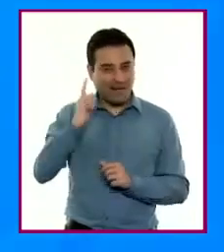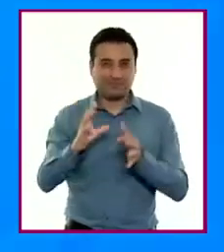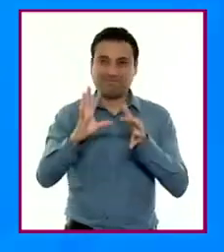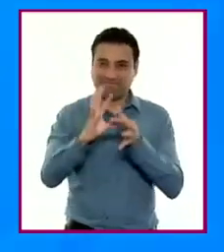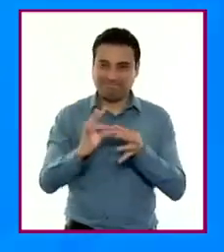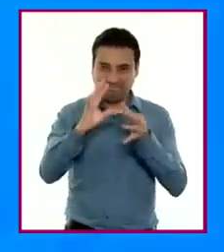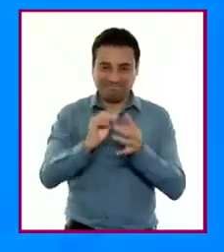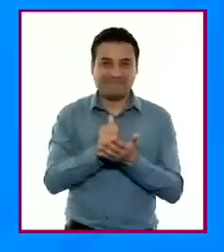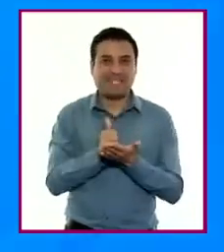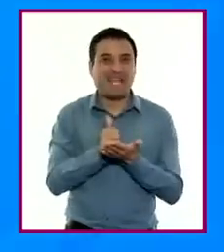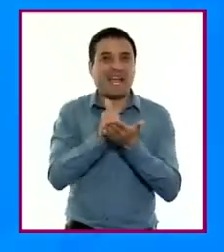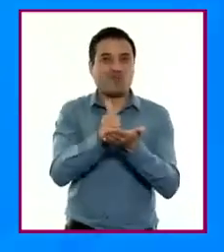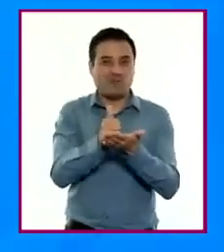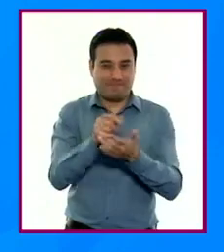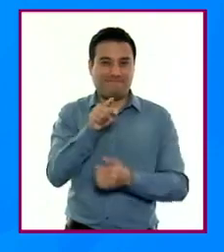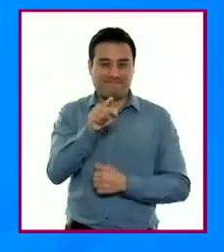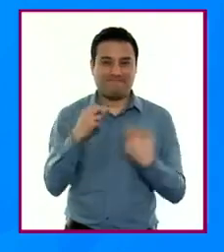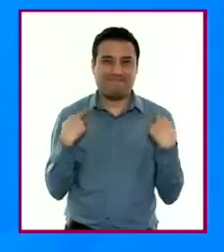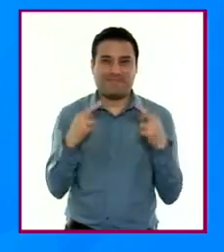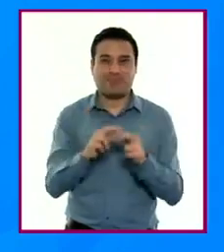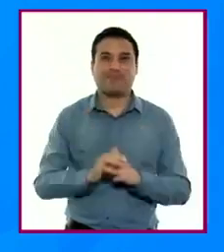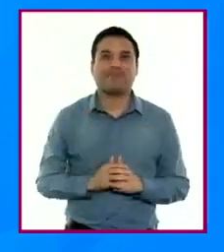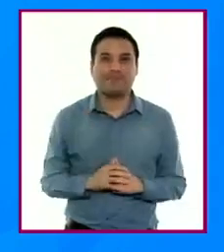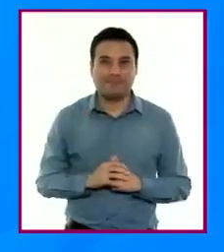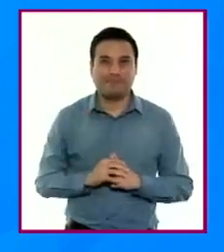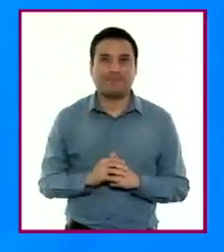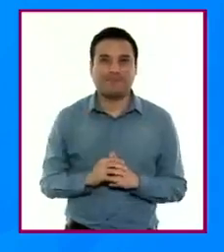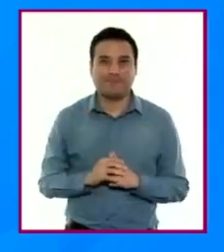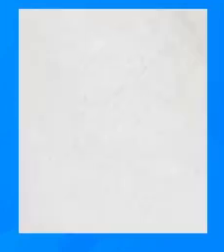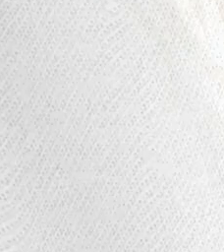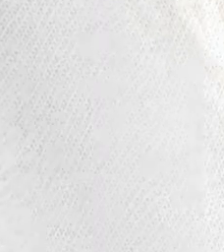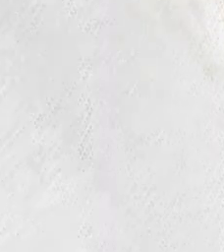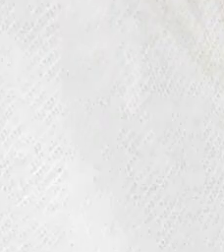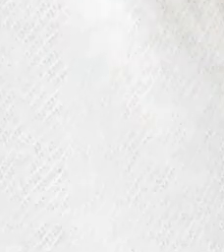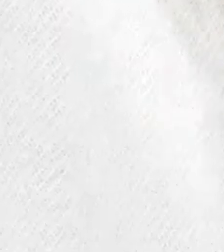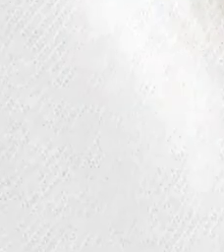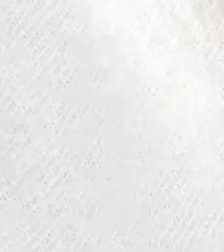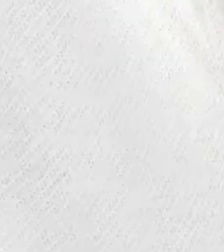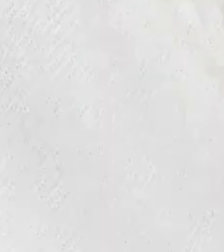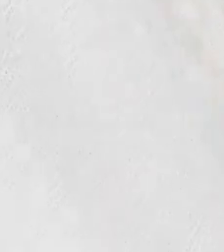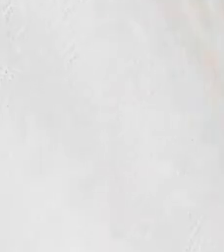Esperamos que la información que hoy compartimos sea de utilidad para su labor educativa.